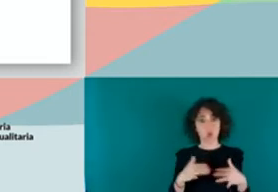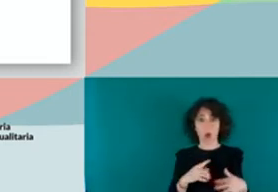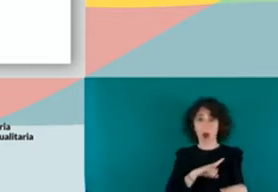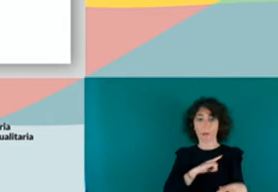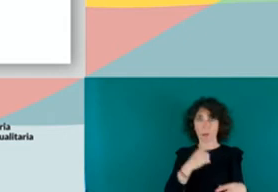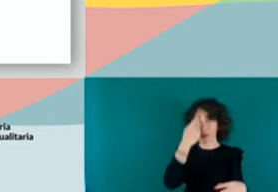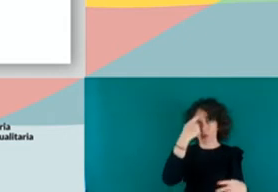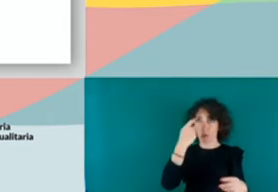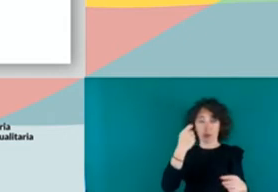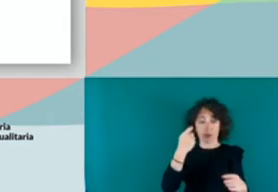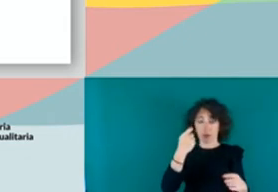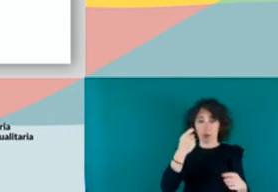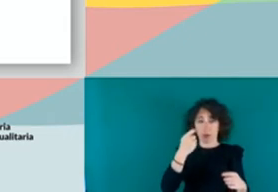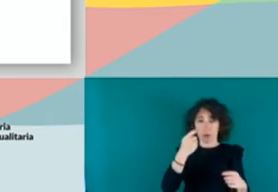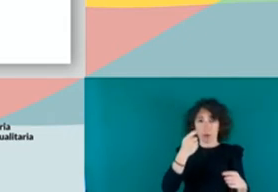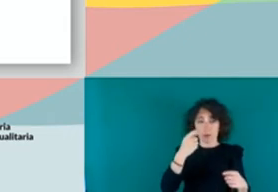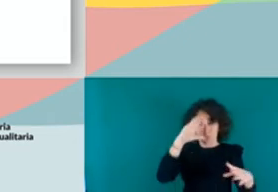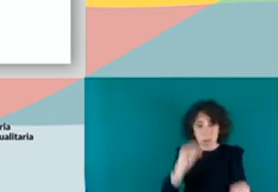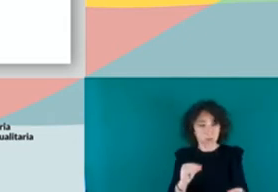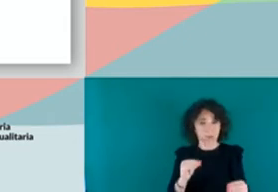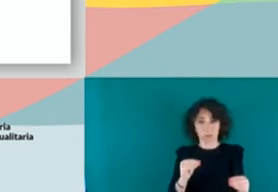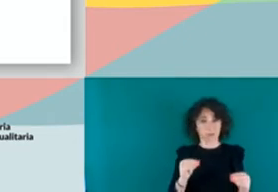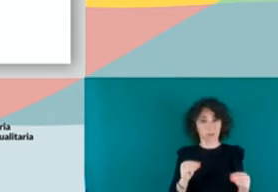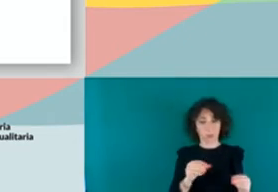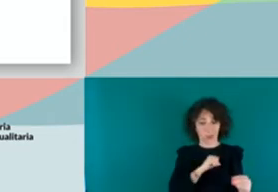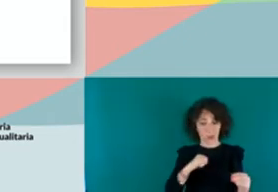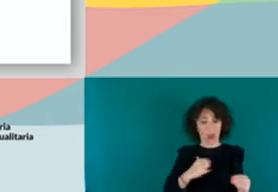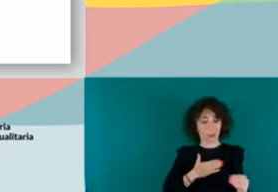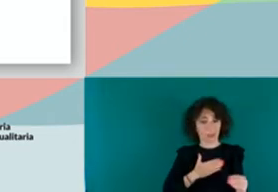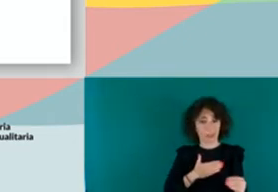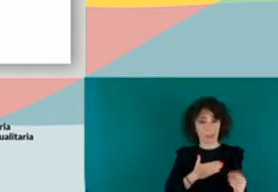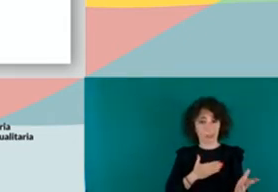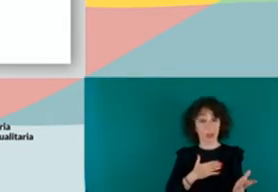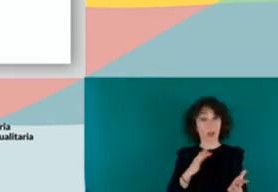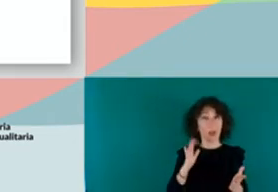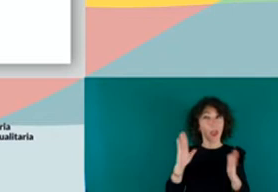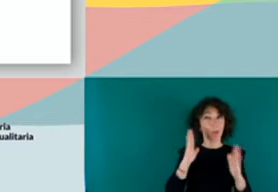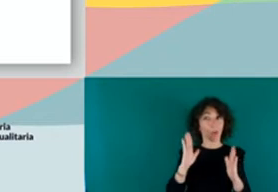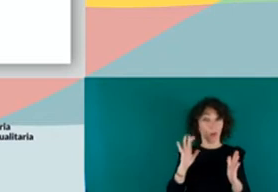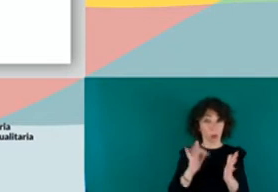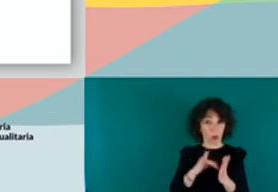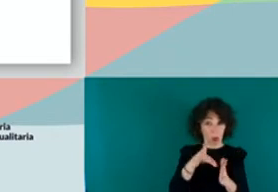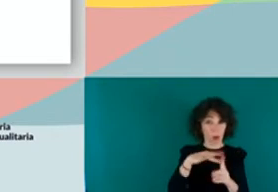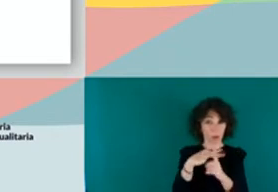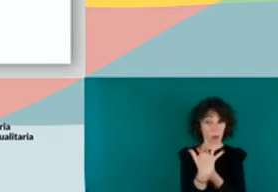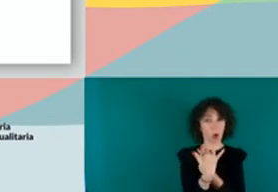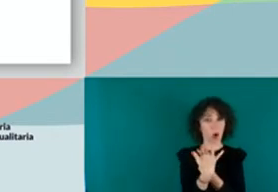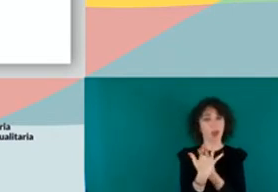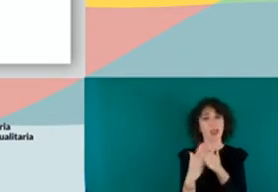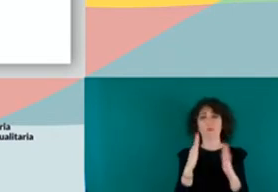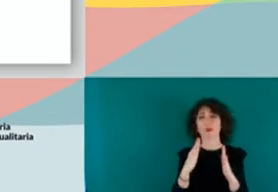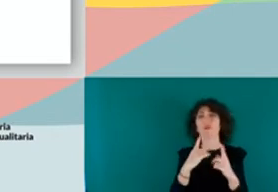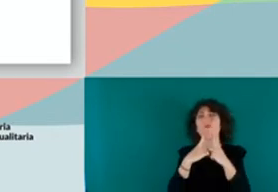personalmente, me choca y hubo... En esta época cuando ocurrió esto era una época muy complicada.